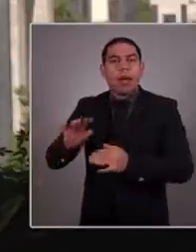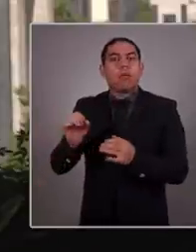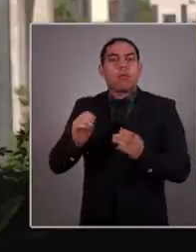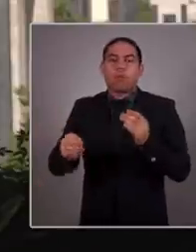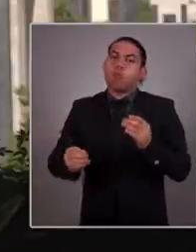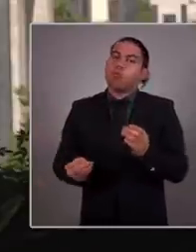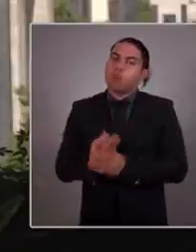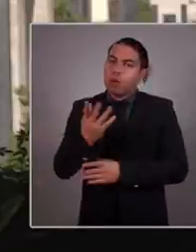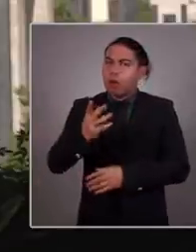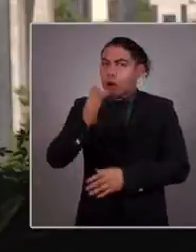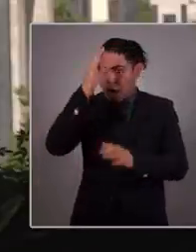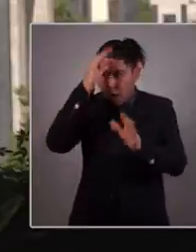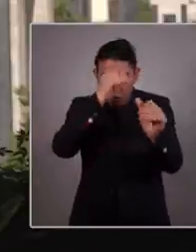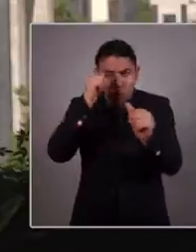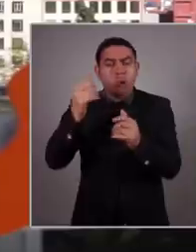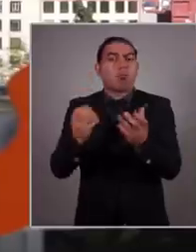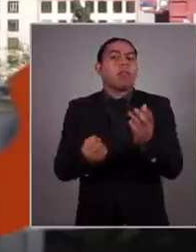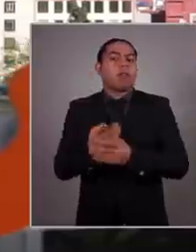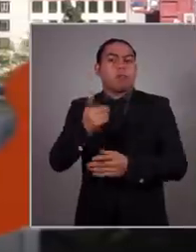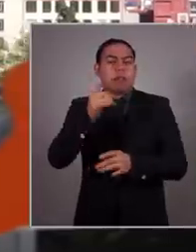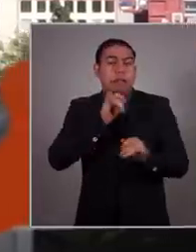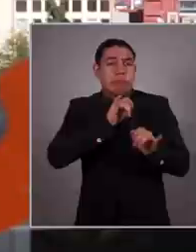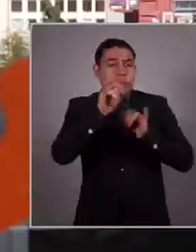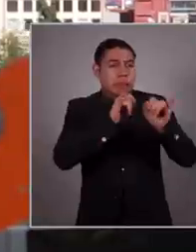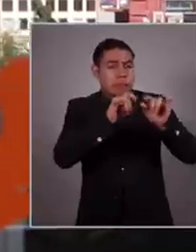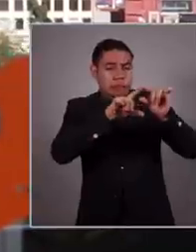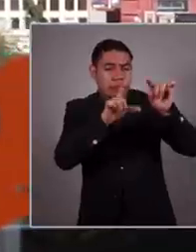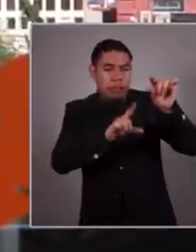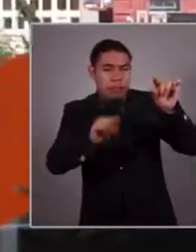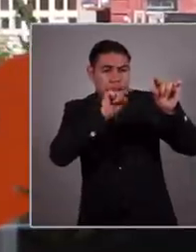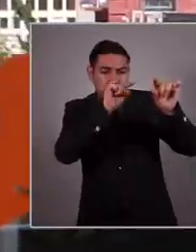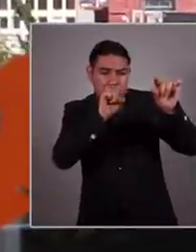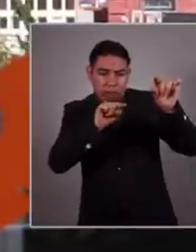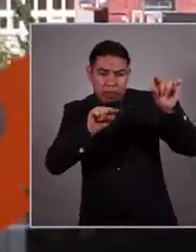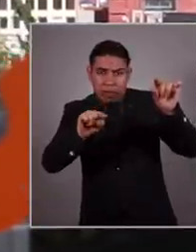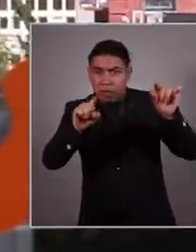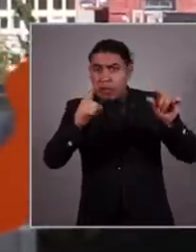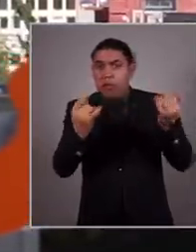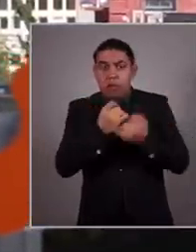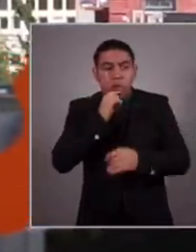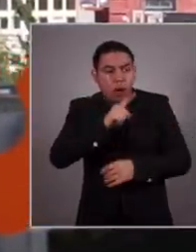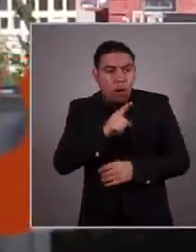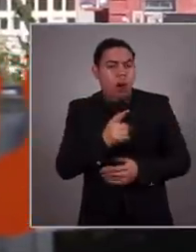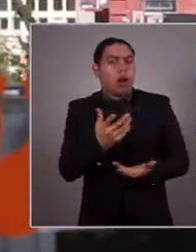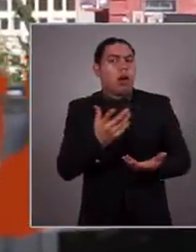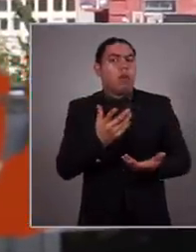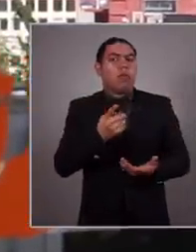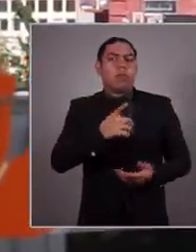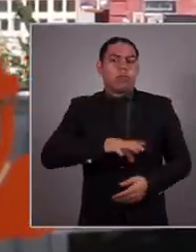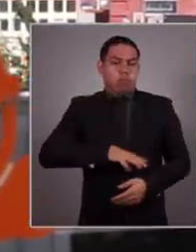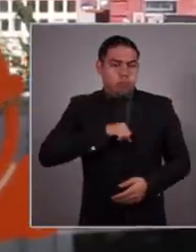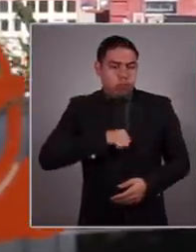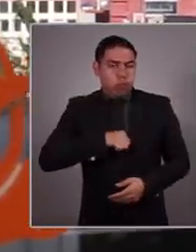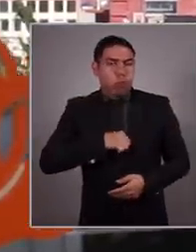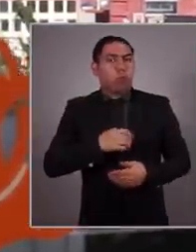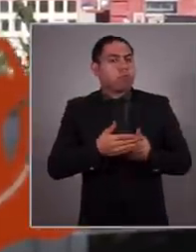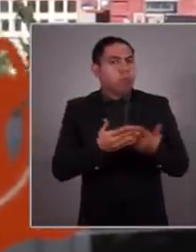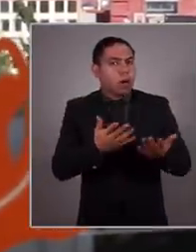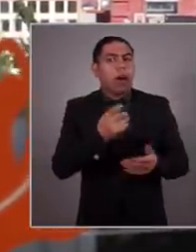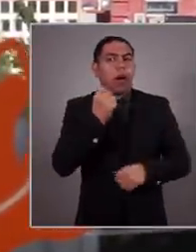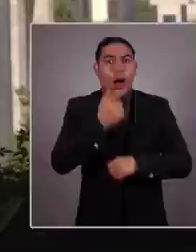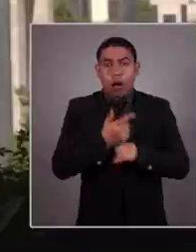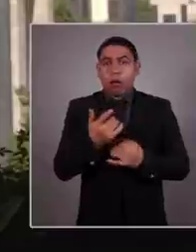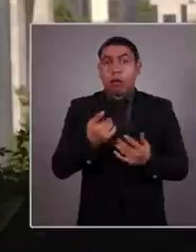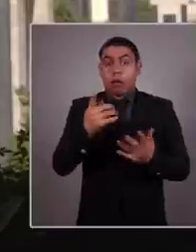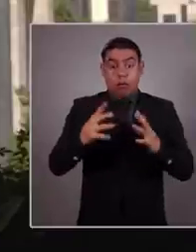recuperar la paz en todos los rincones del país, para dignificar y restituir a las víctimas de esta guerra, donde se entienda que la guerra no